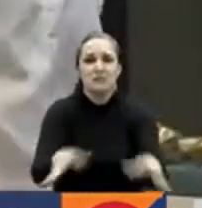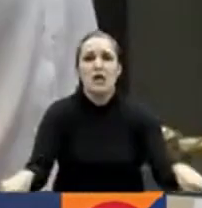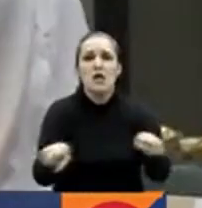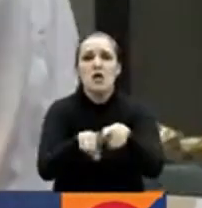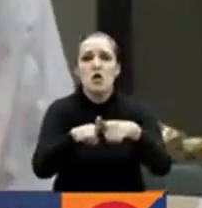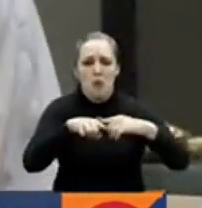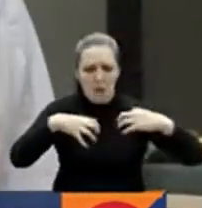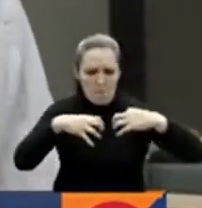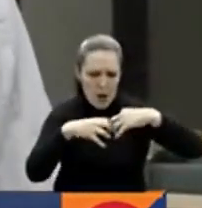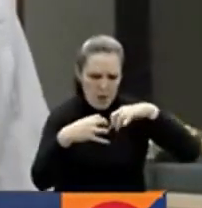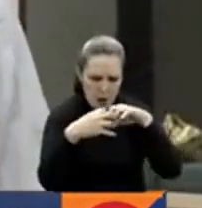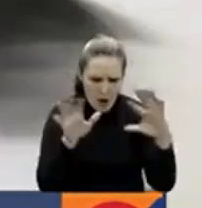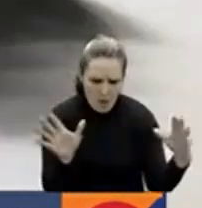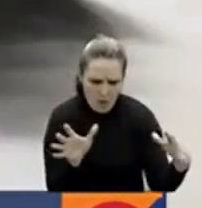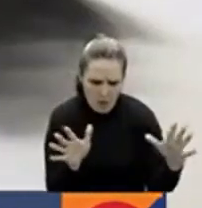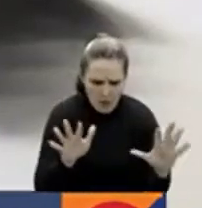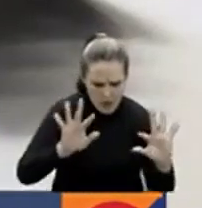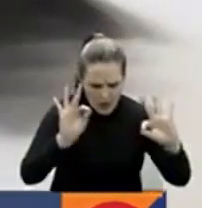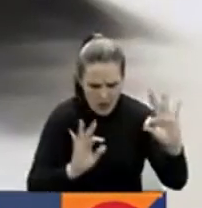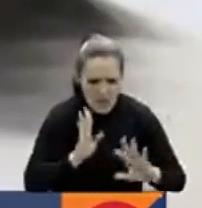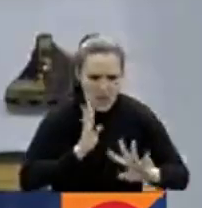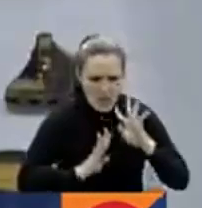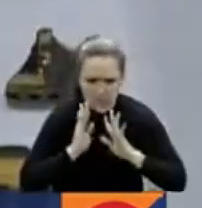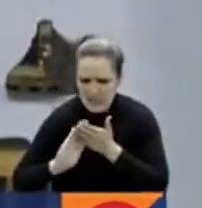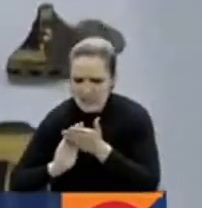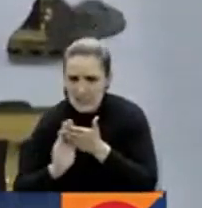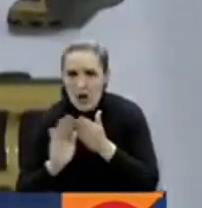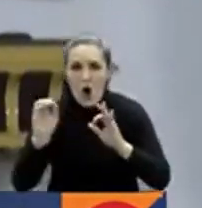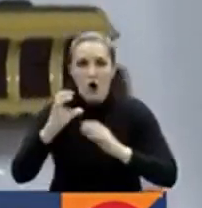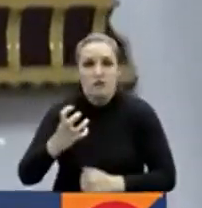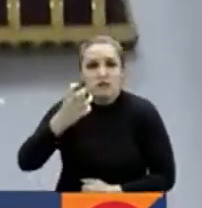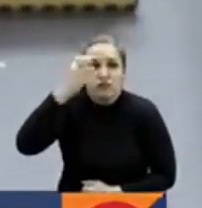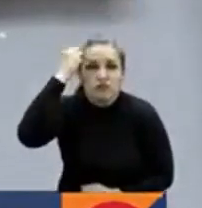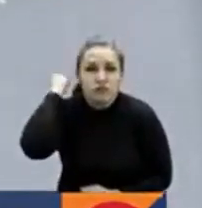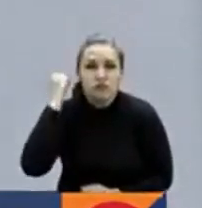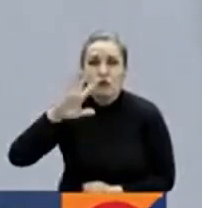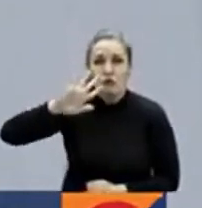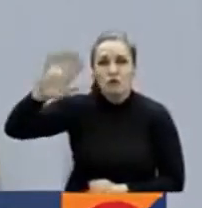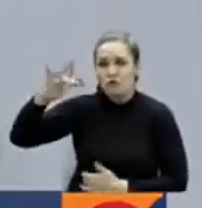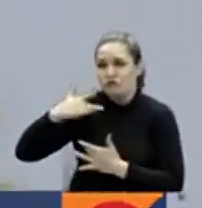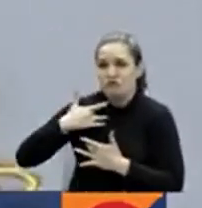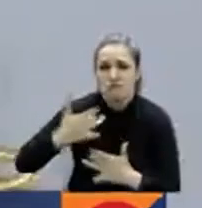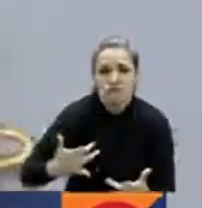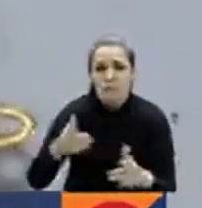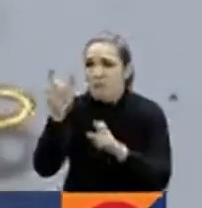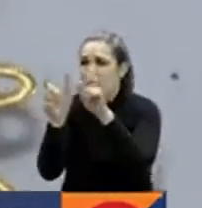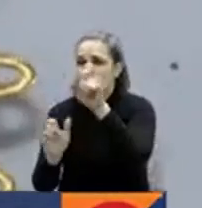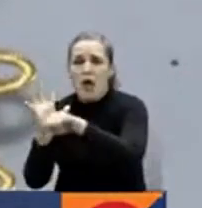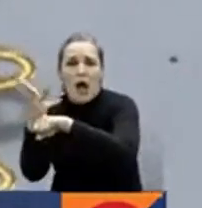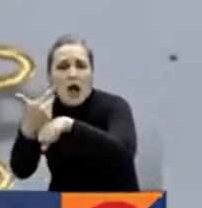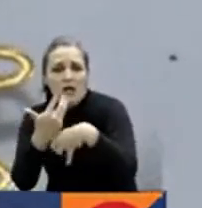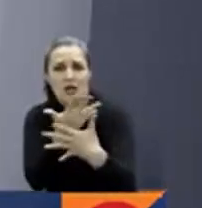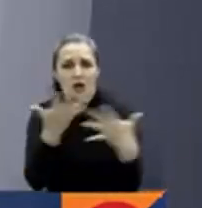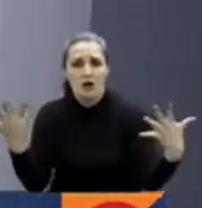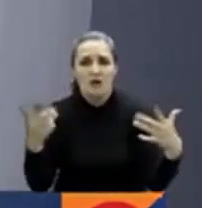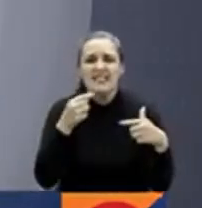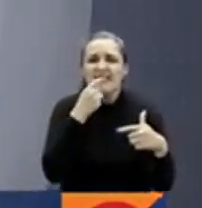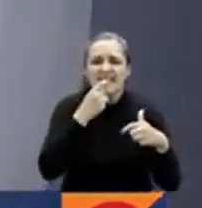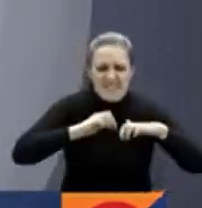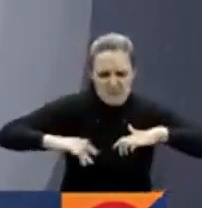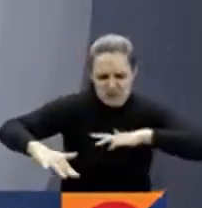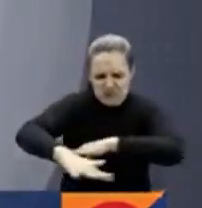piezas de muebles de tiempos pasados, obras de sello local o donadas por artistas internacionales, escondidas entre vidrios,